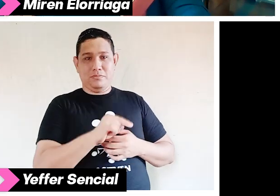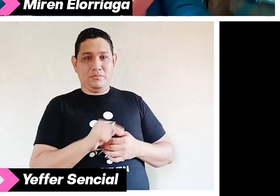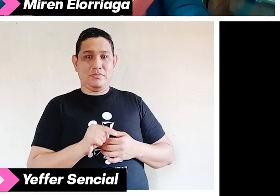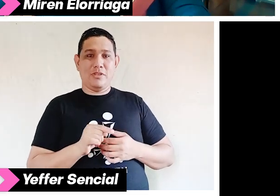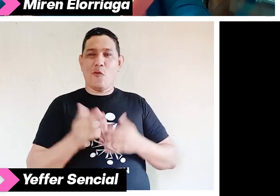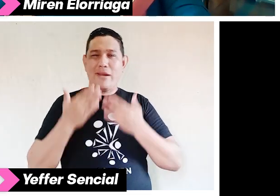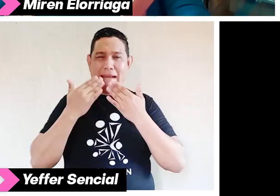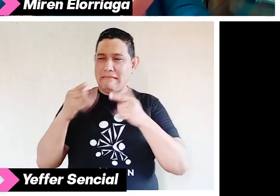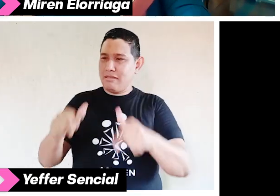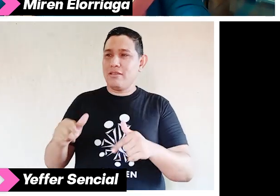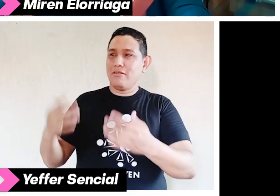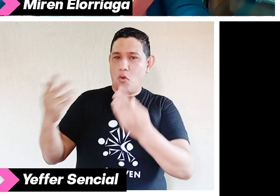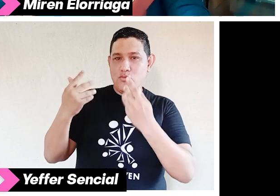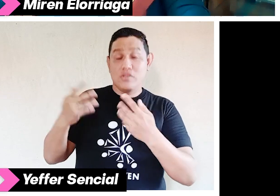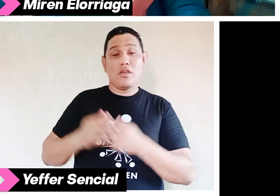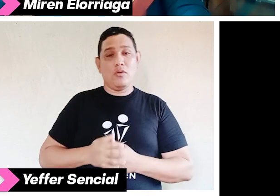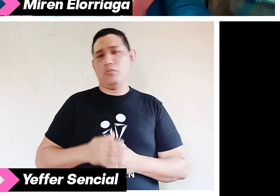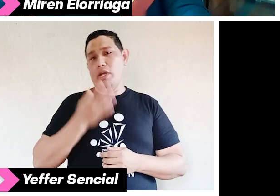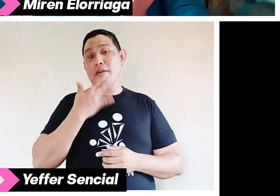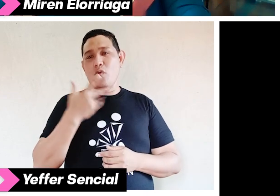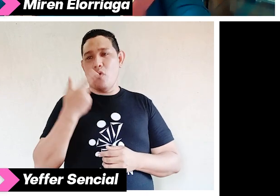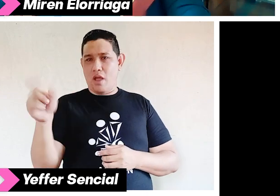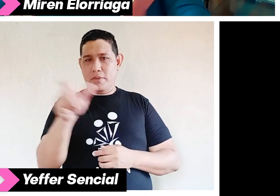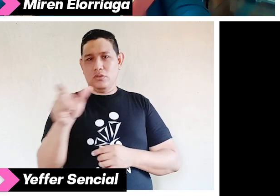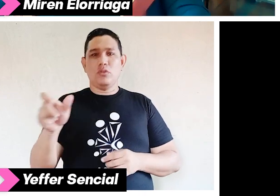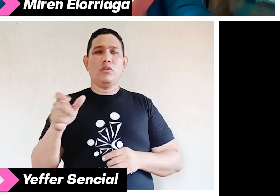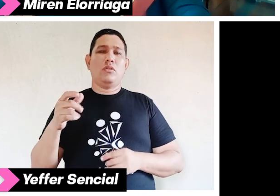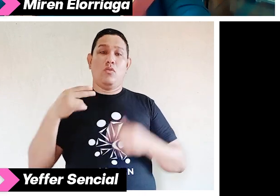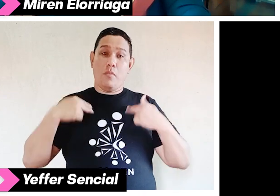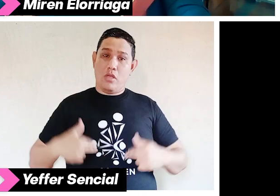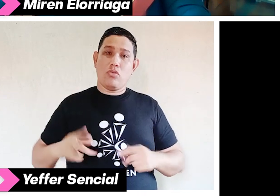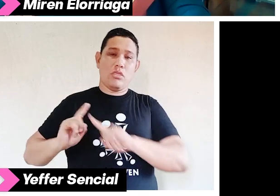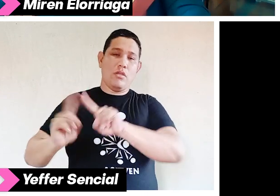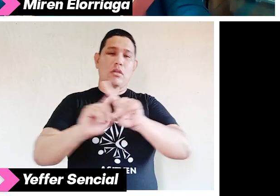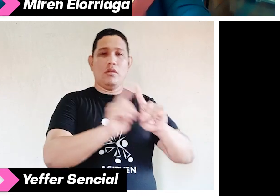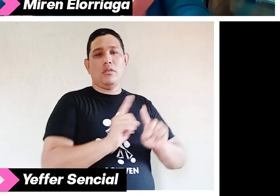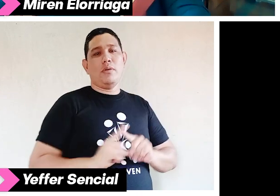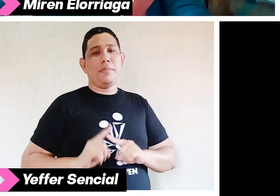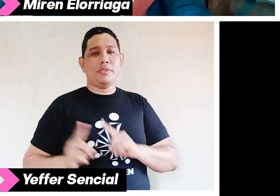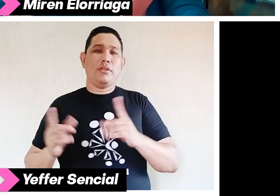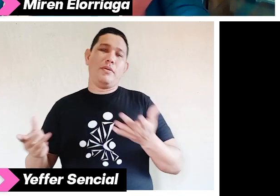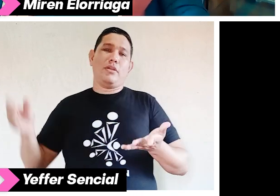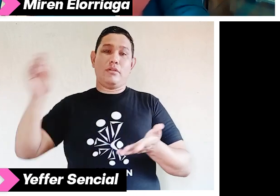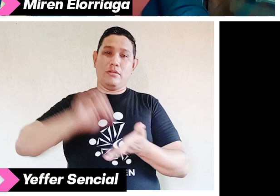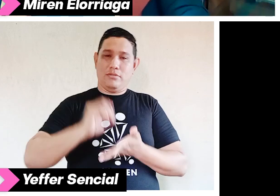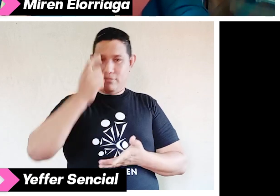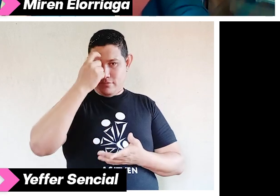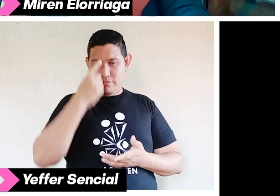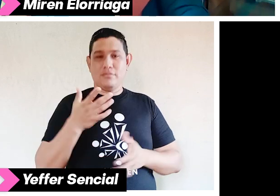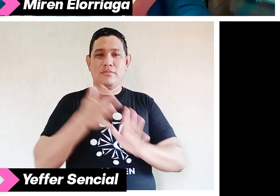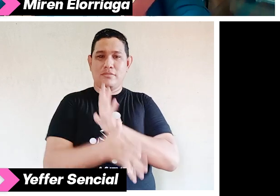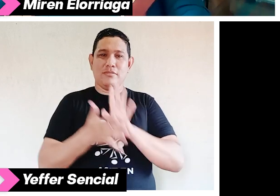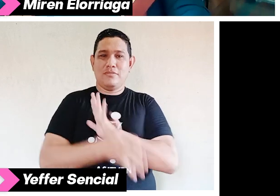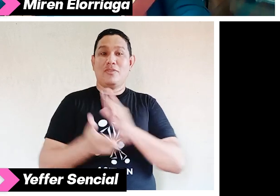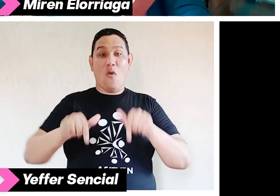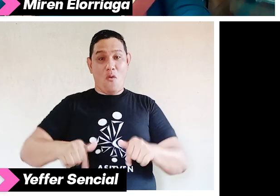diversidad humana que son sus potenciales clientes y que pudieran estar dejando de lado. Y que de alguna manera esta conversación que hemos